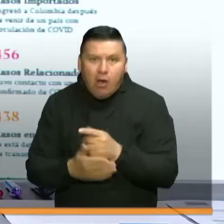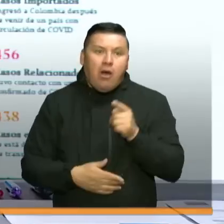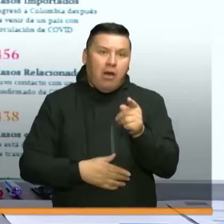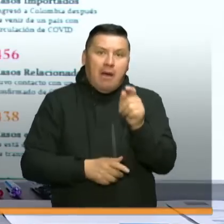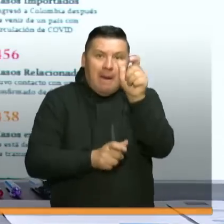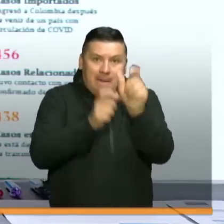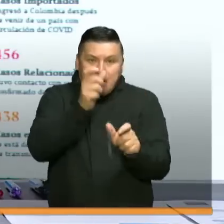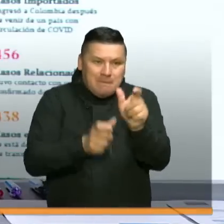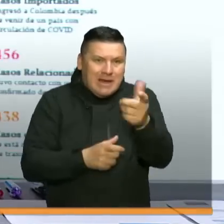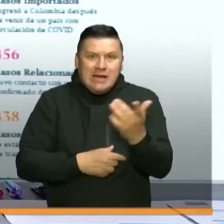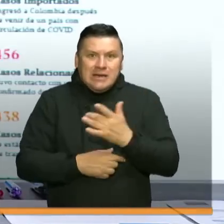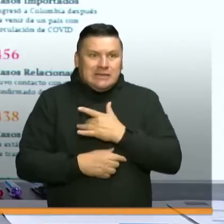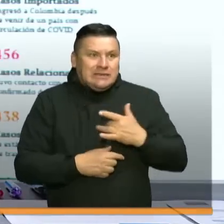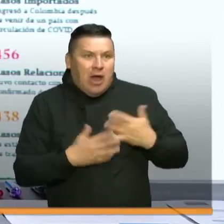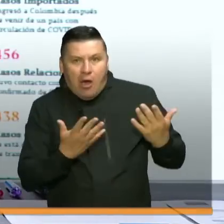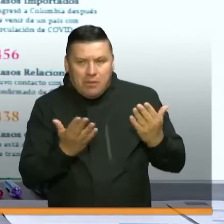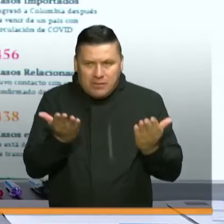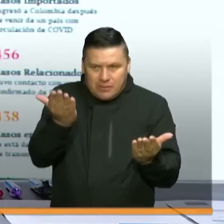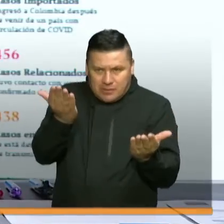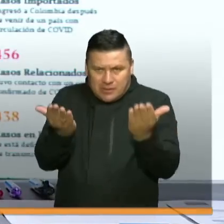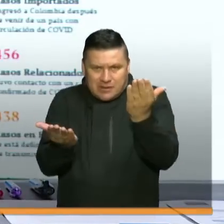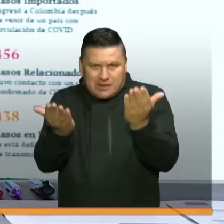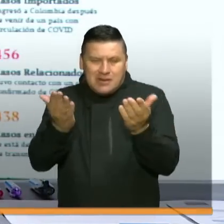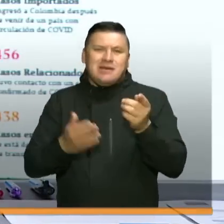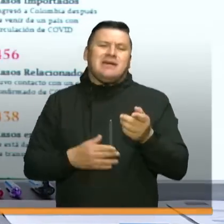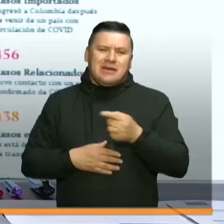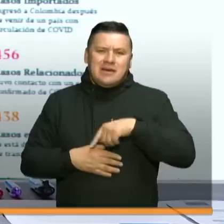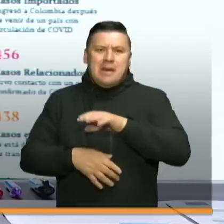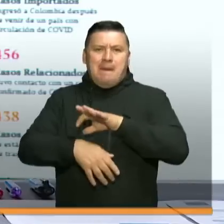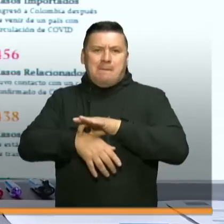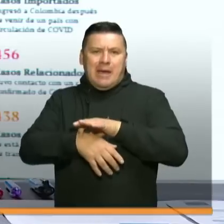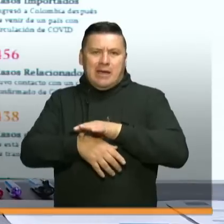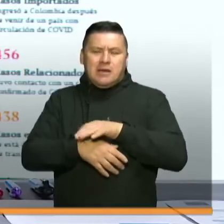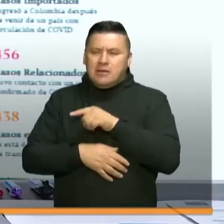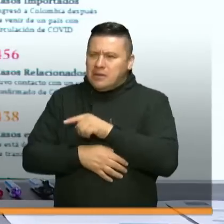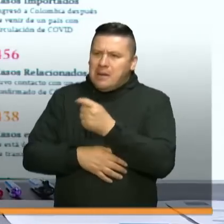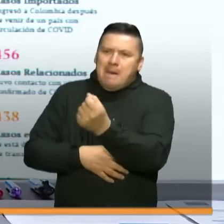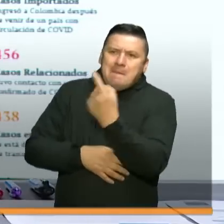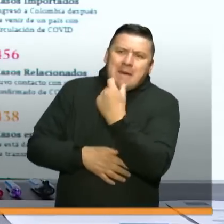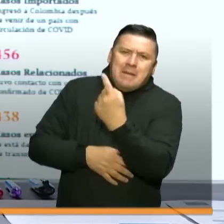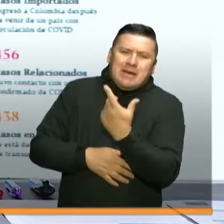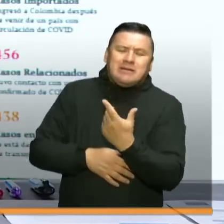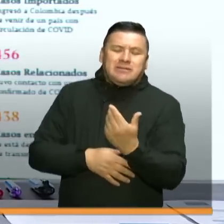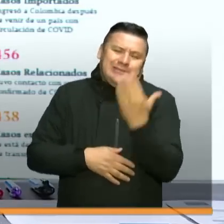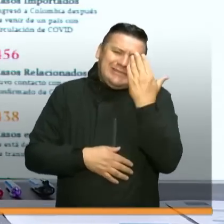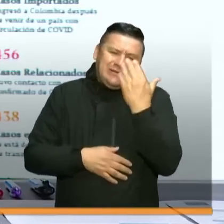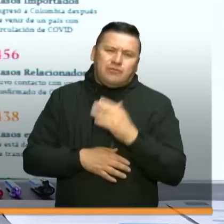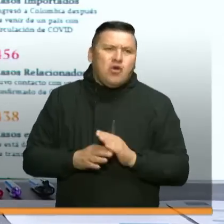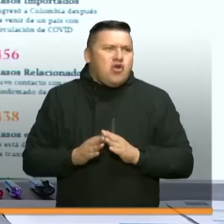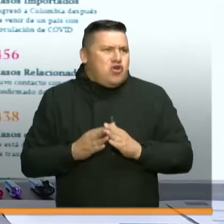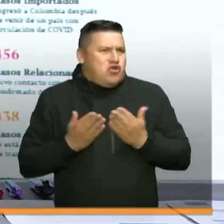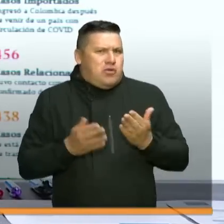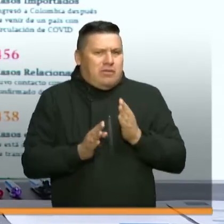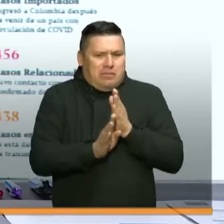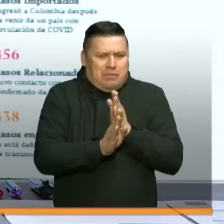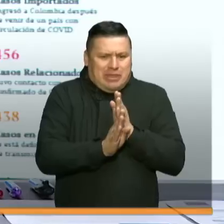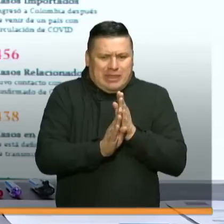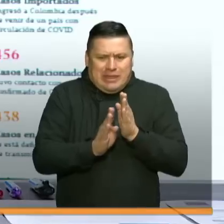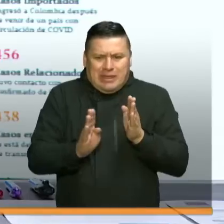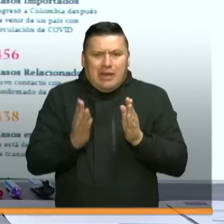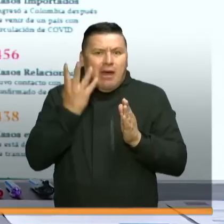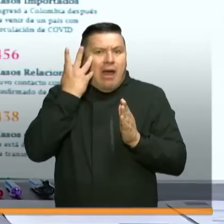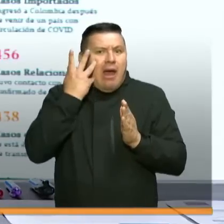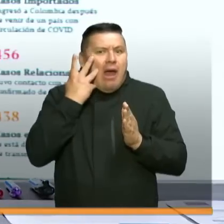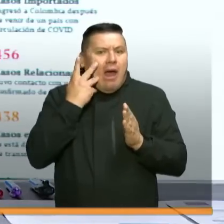también que vienen de sectores médicos han hecho preguntas que son muy válidas y es como unos periodos muy largos de